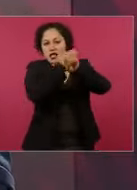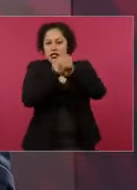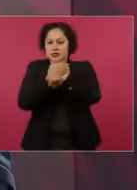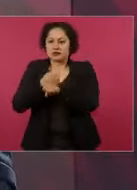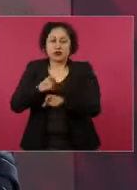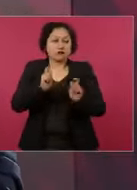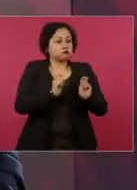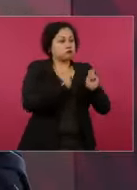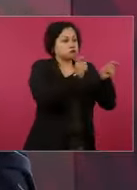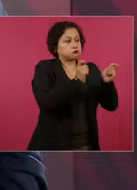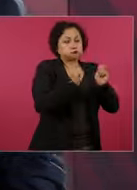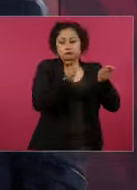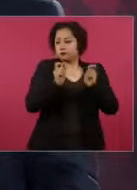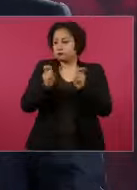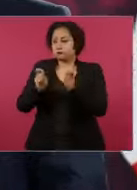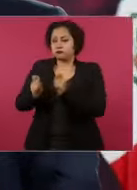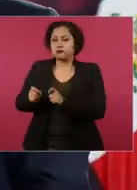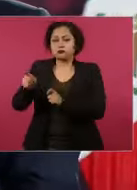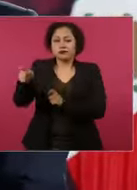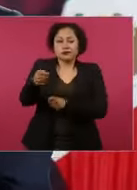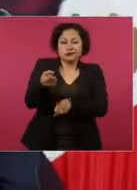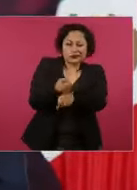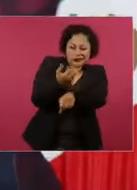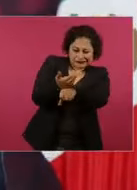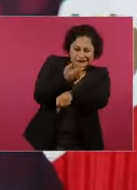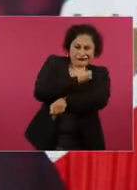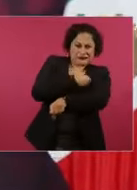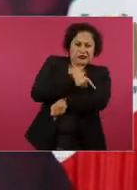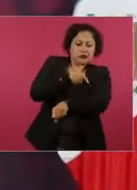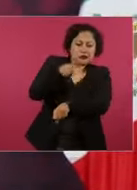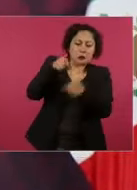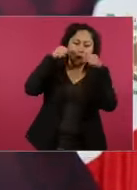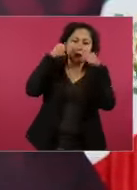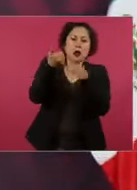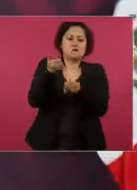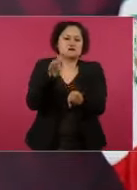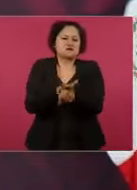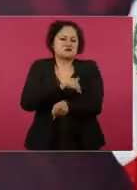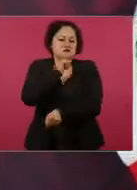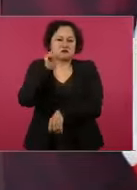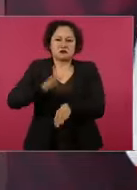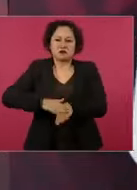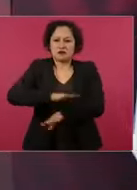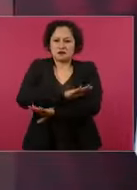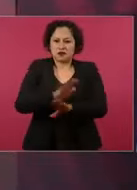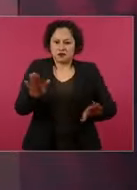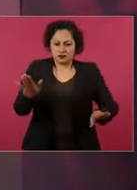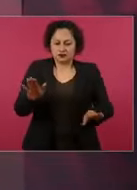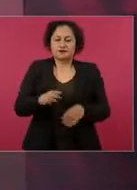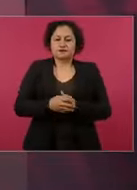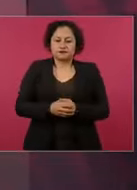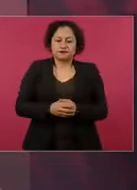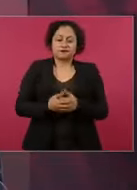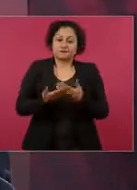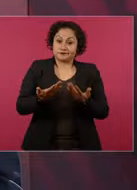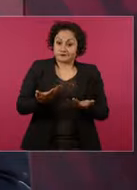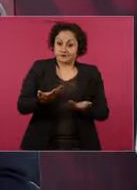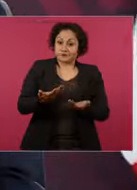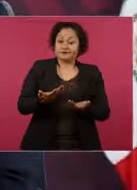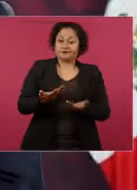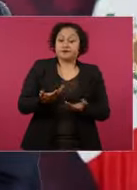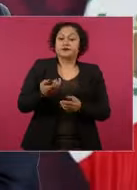También ya muy menguado, muy limitado el del IMSS